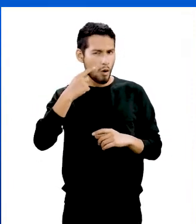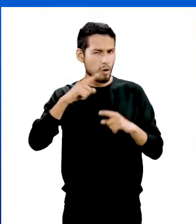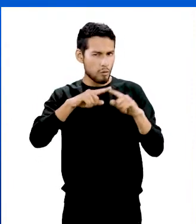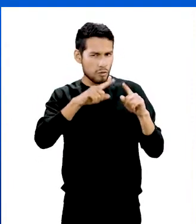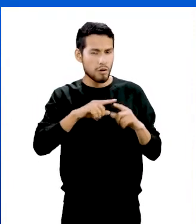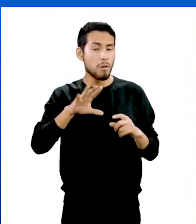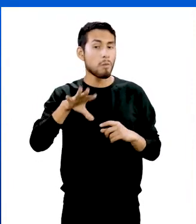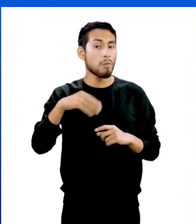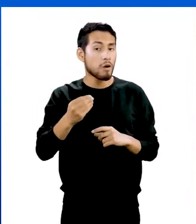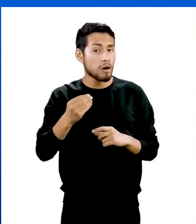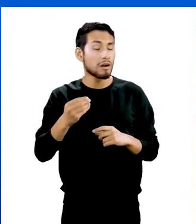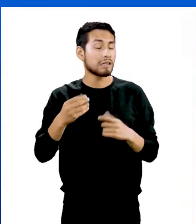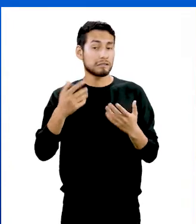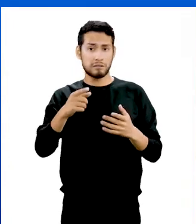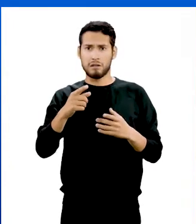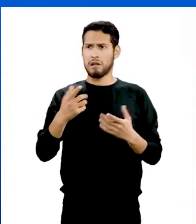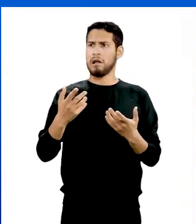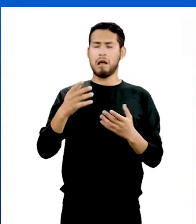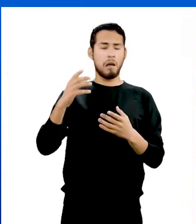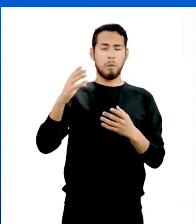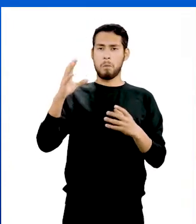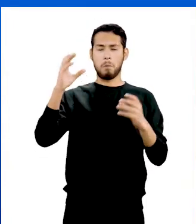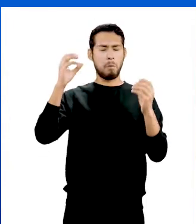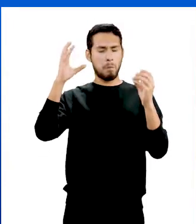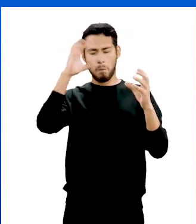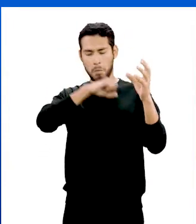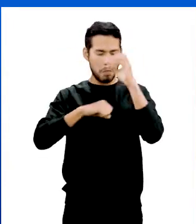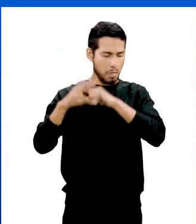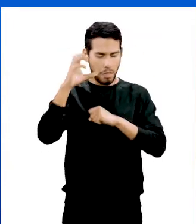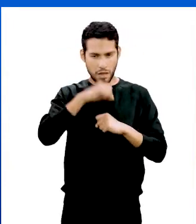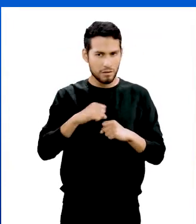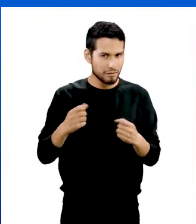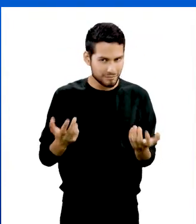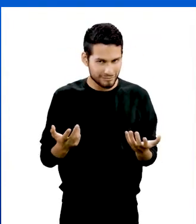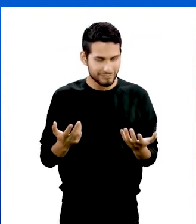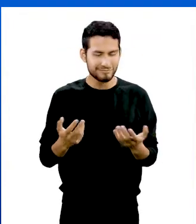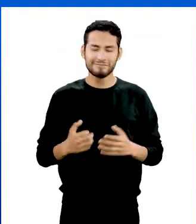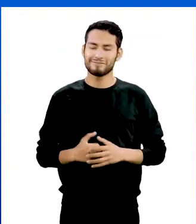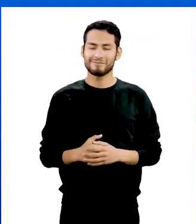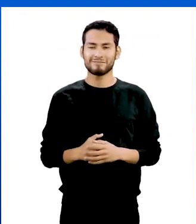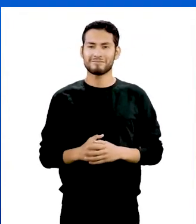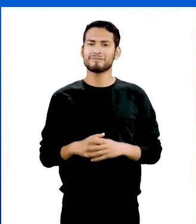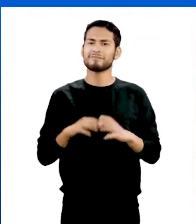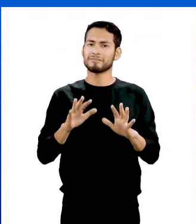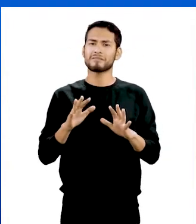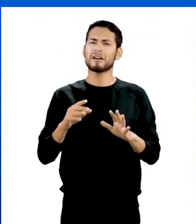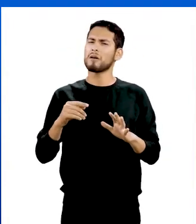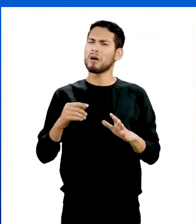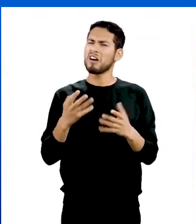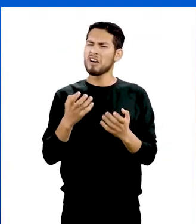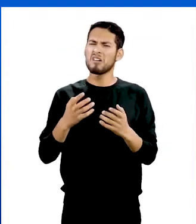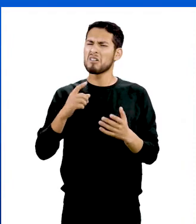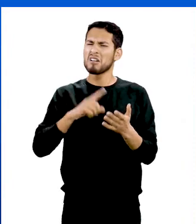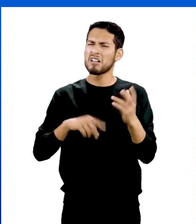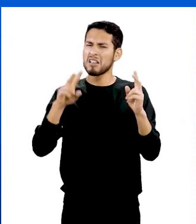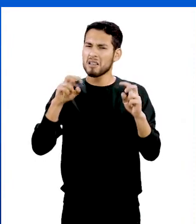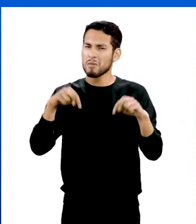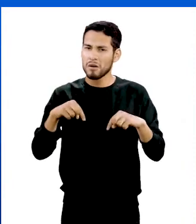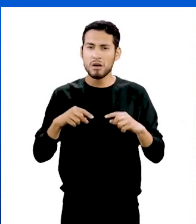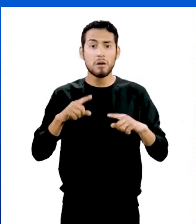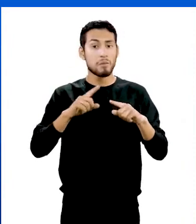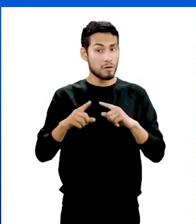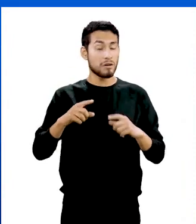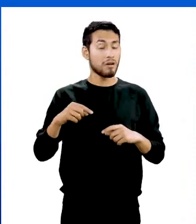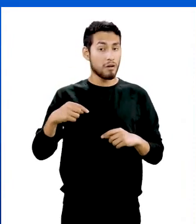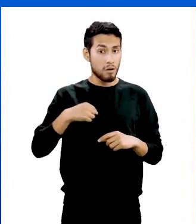debes conocer, porque si no, ahí sí estarás en la luna. O sea, que recontraperdida. Me causa mucha curiosidad saber de qué trata el